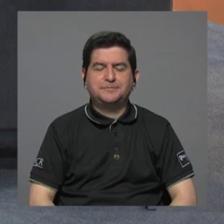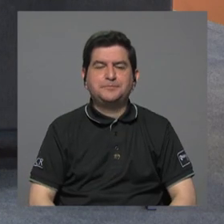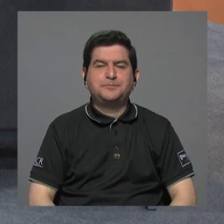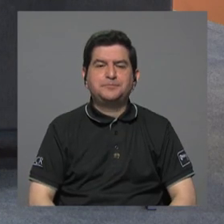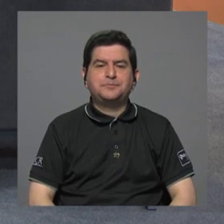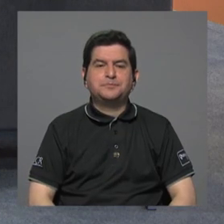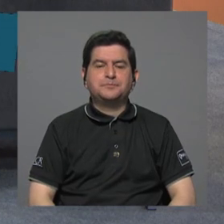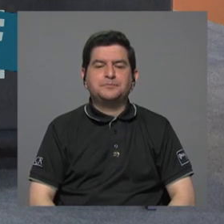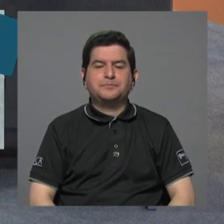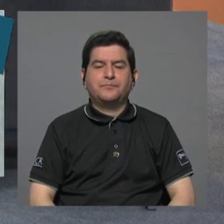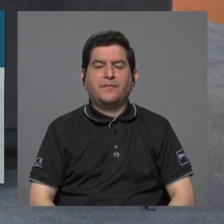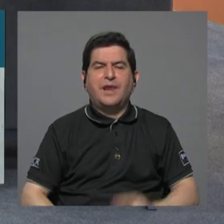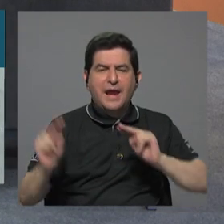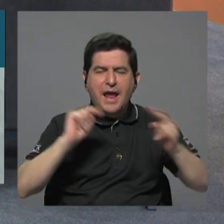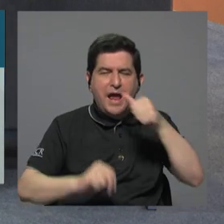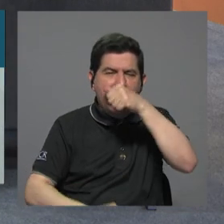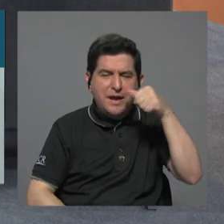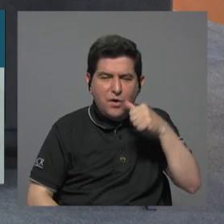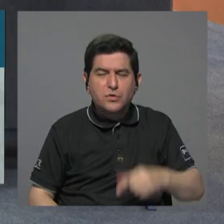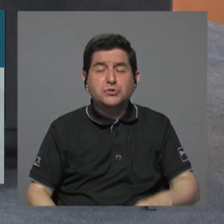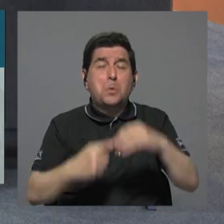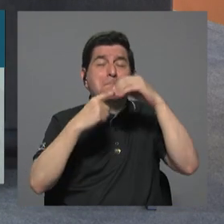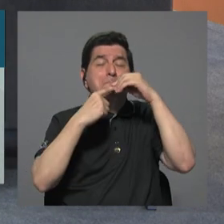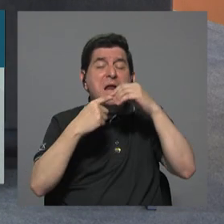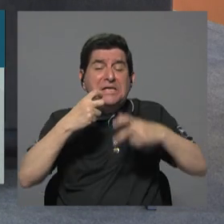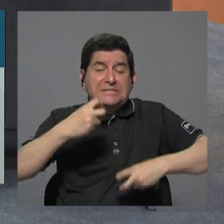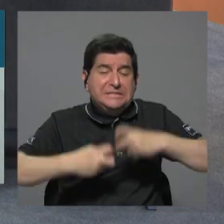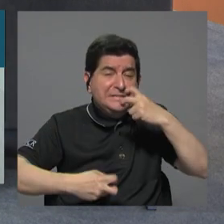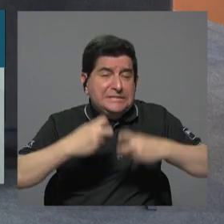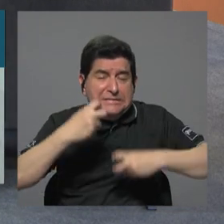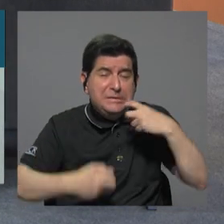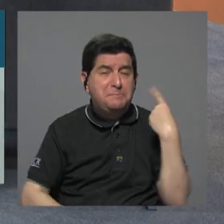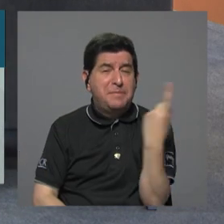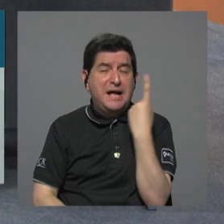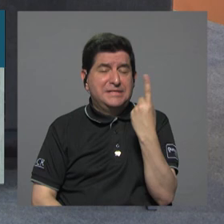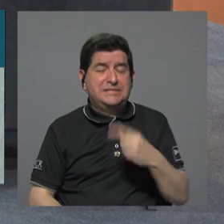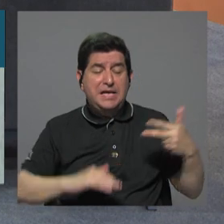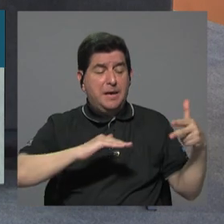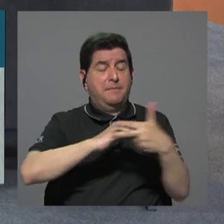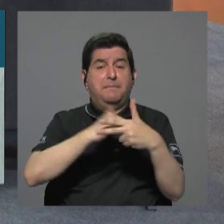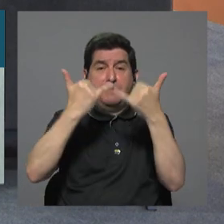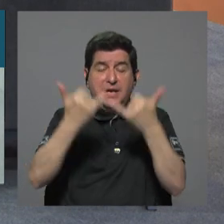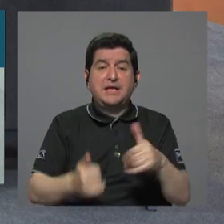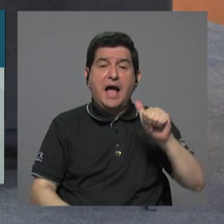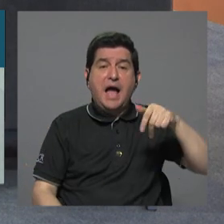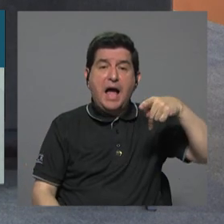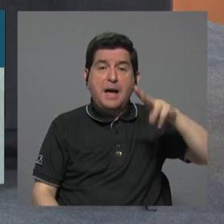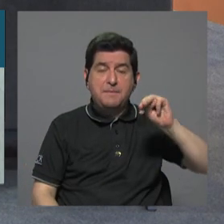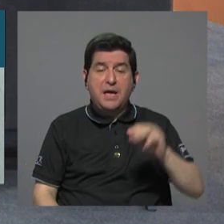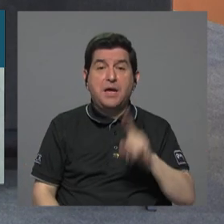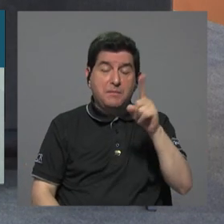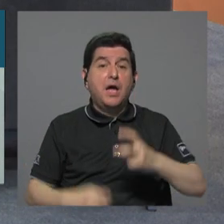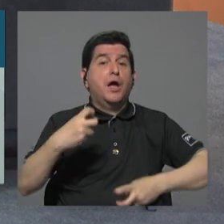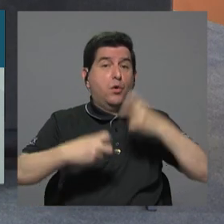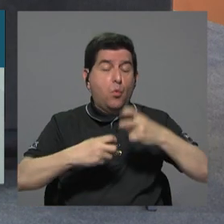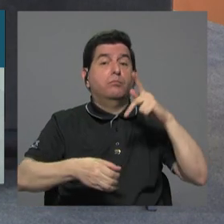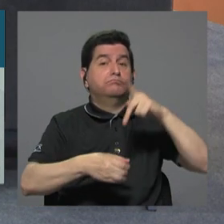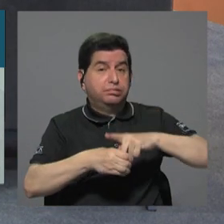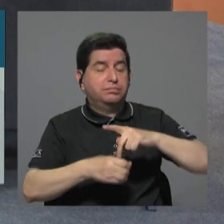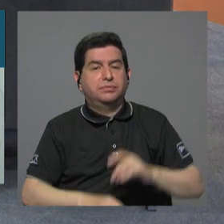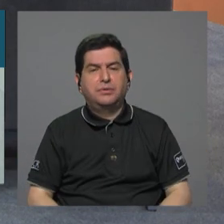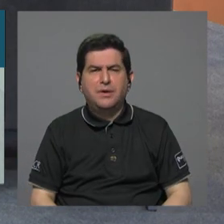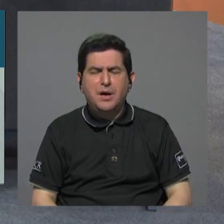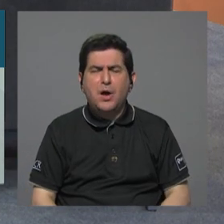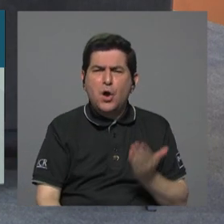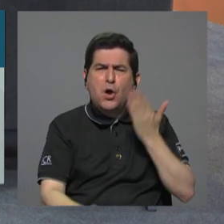el narcotráfico es uno de los principales problemas que siempre hay en los puertos ya APM se vio envuelta en un escándalo que